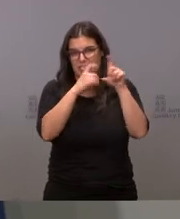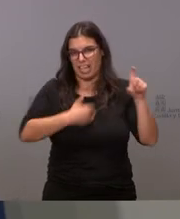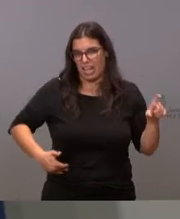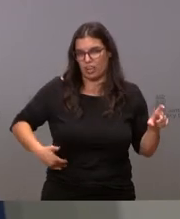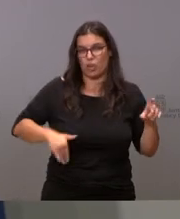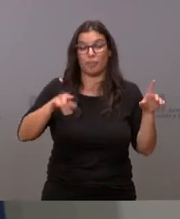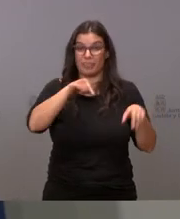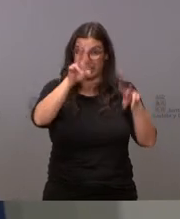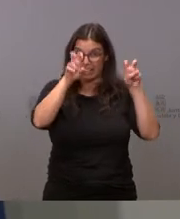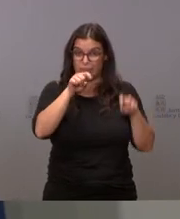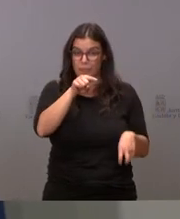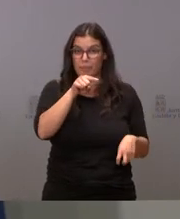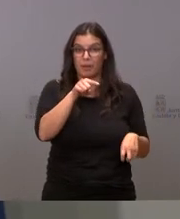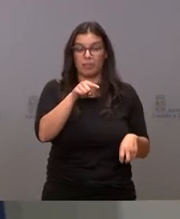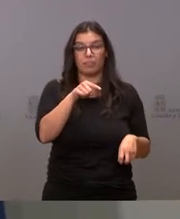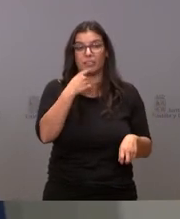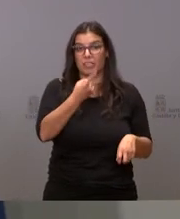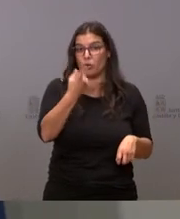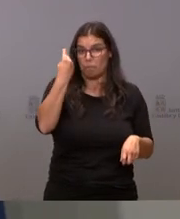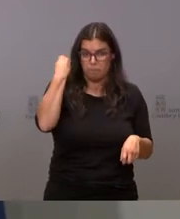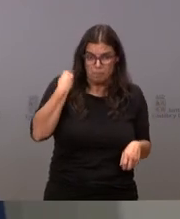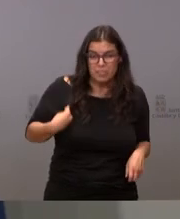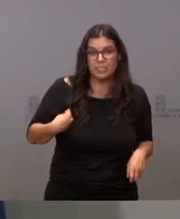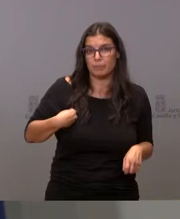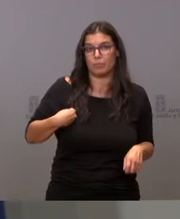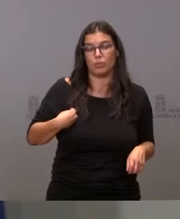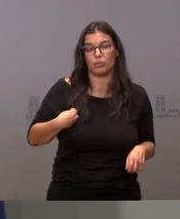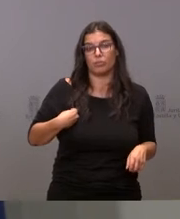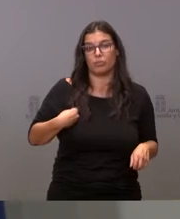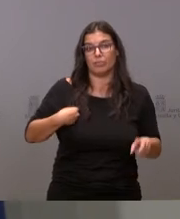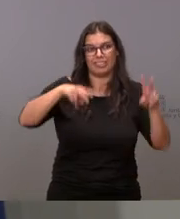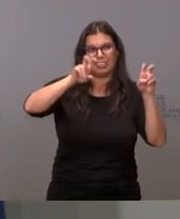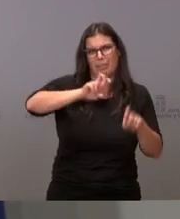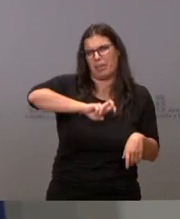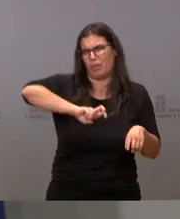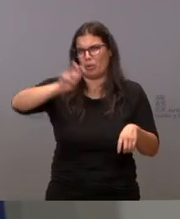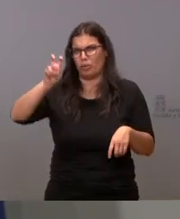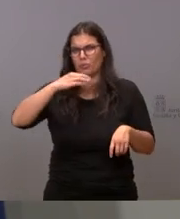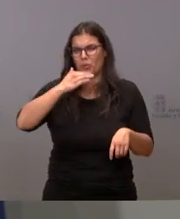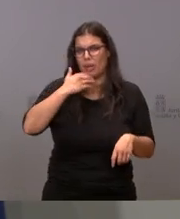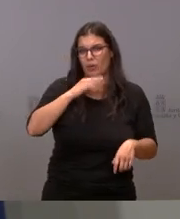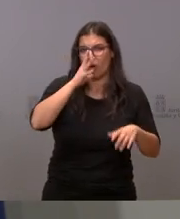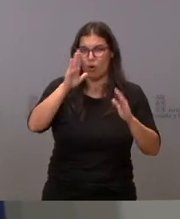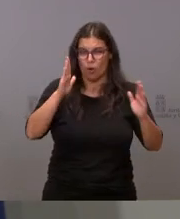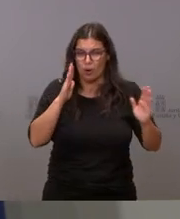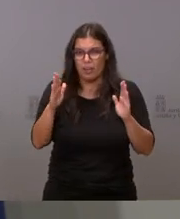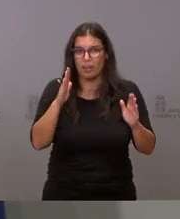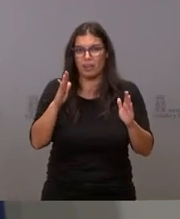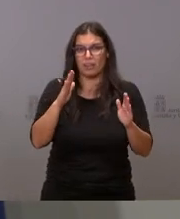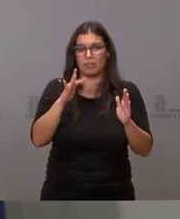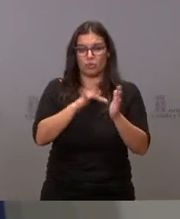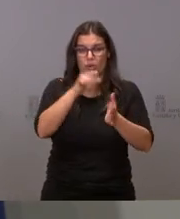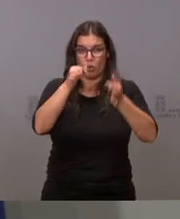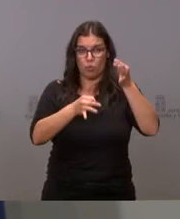decir sobre este asunto lo mismo que sobre cualquier otro sometido al control